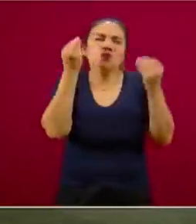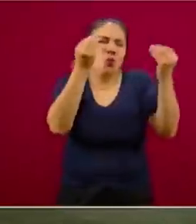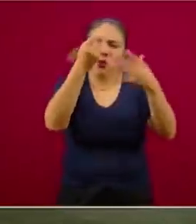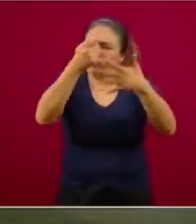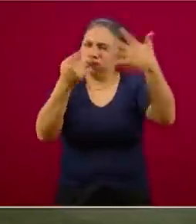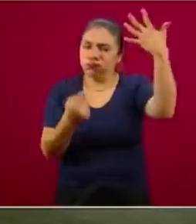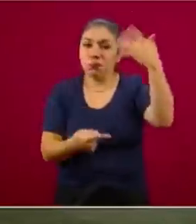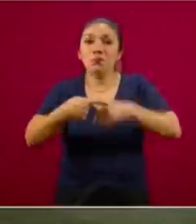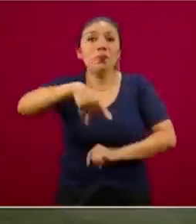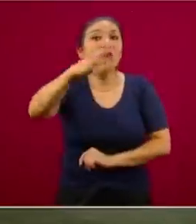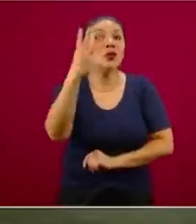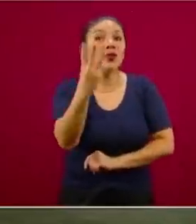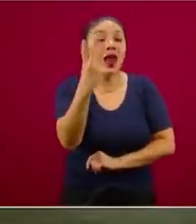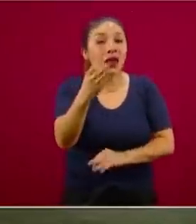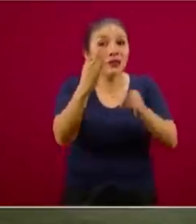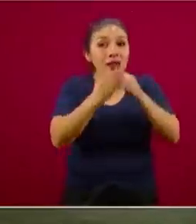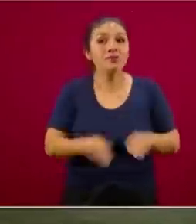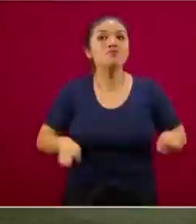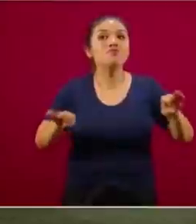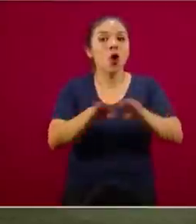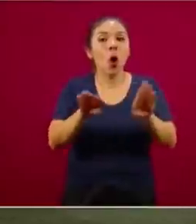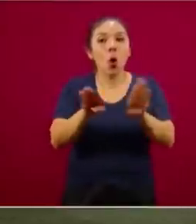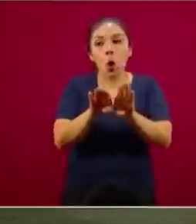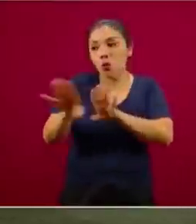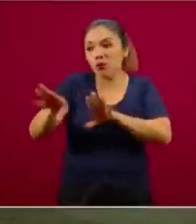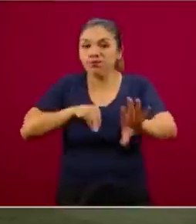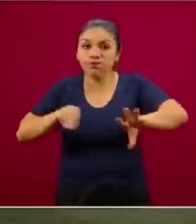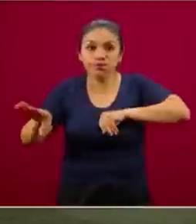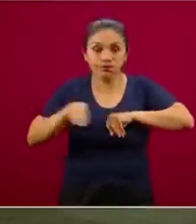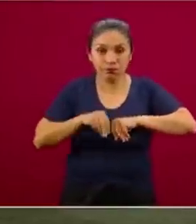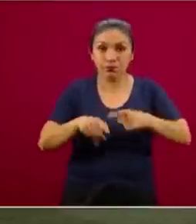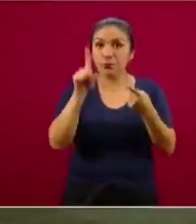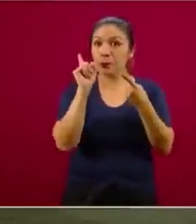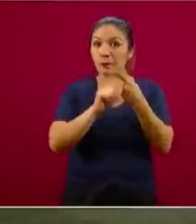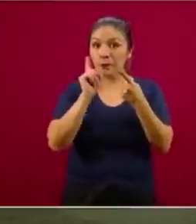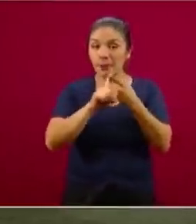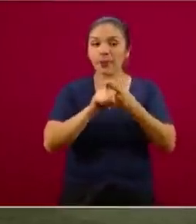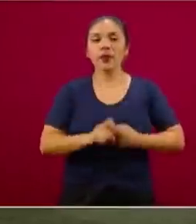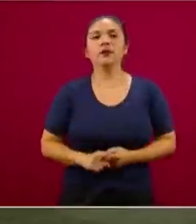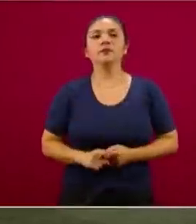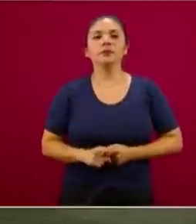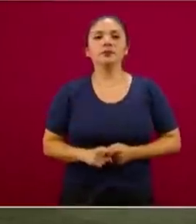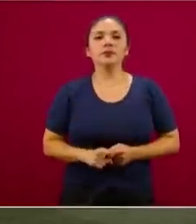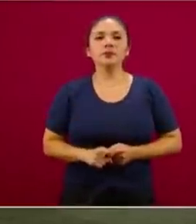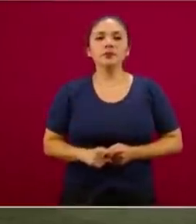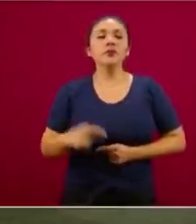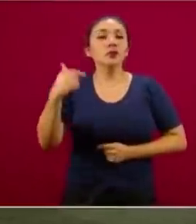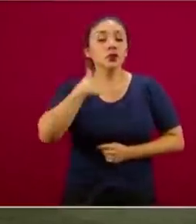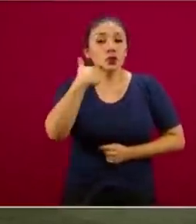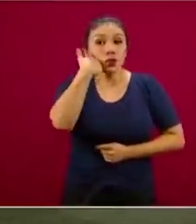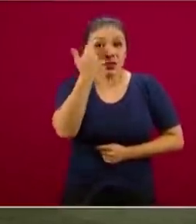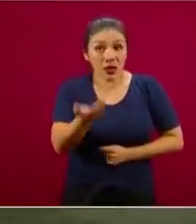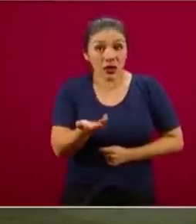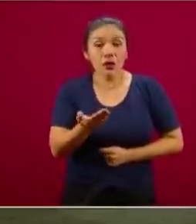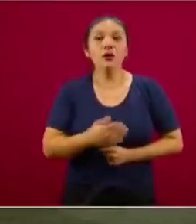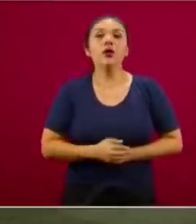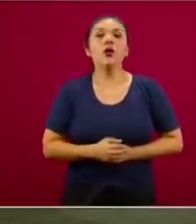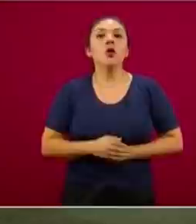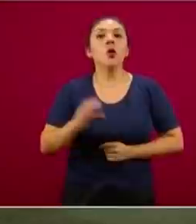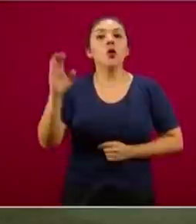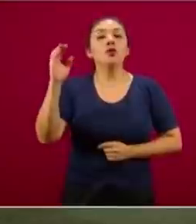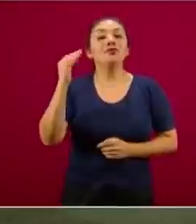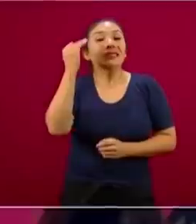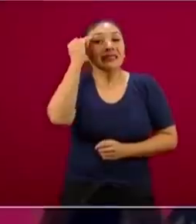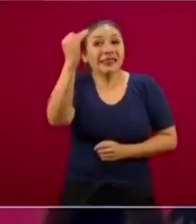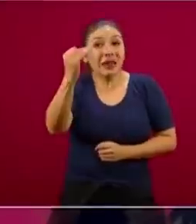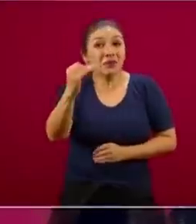tres destacan respecto a la transmisión. El primero es, queremos que el momento epidémico se